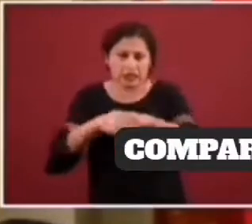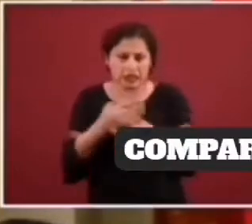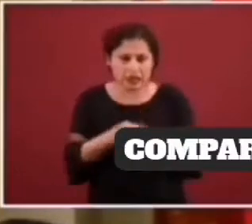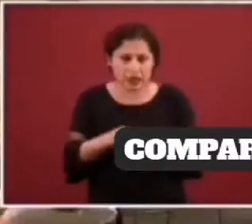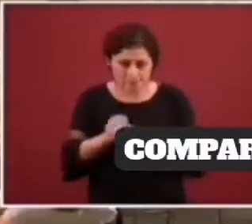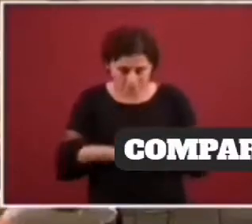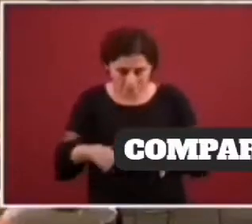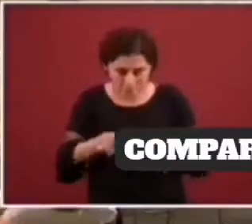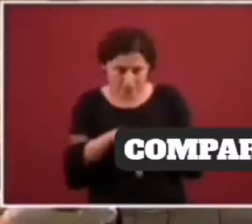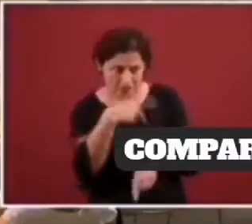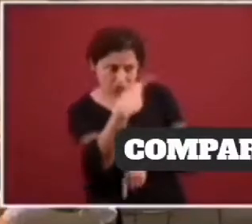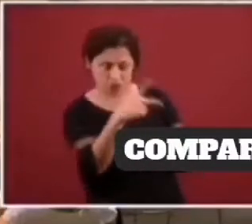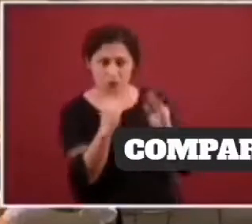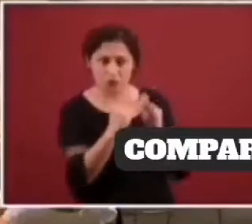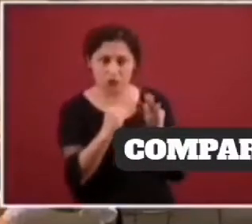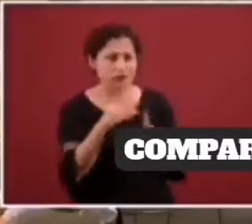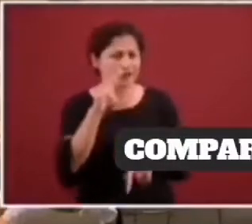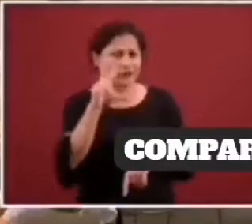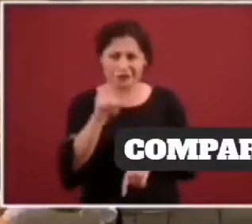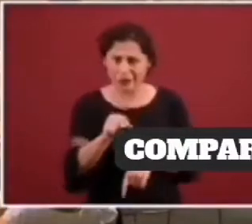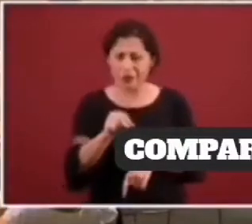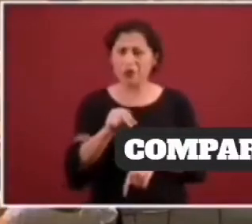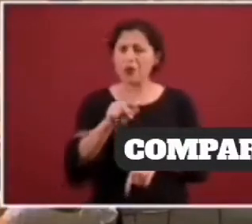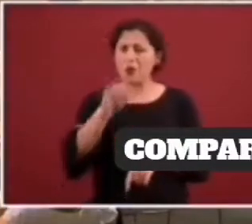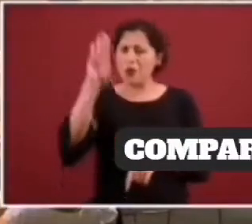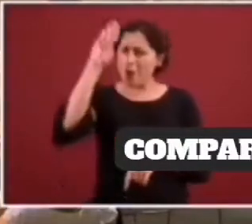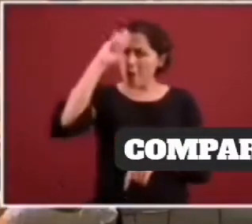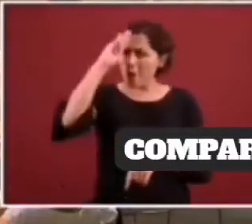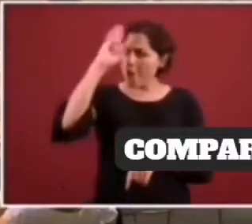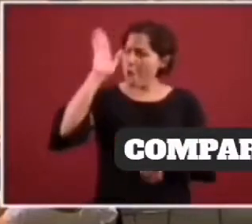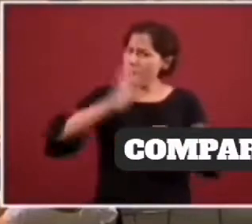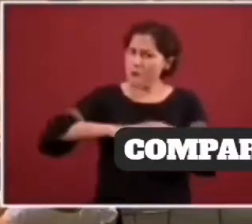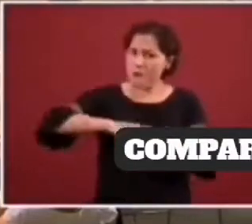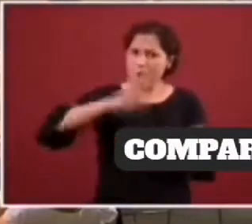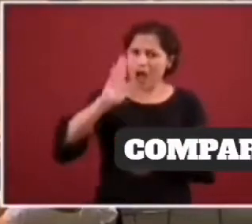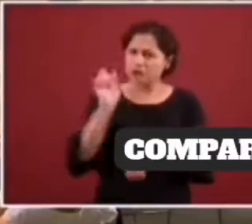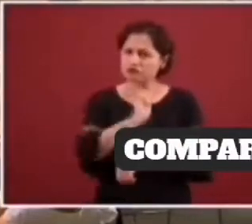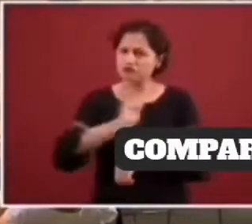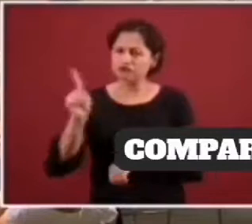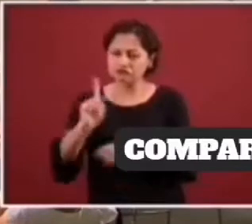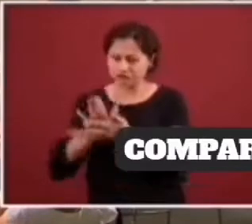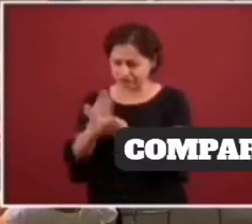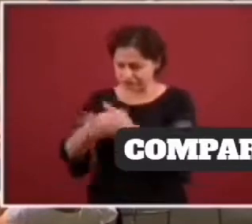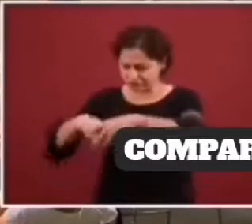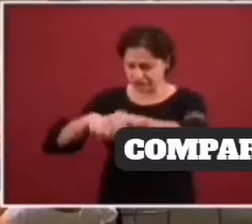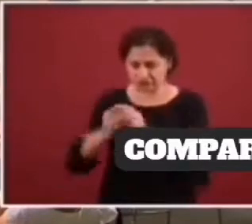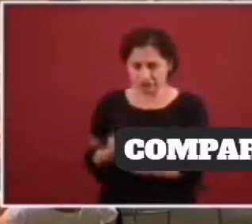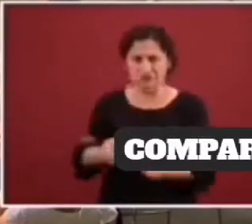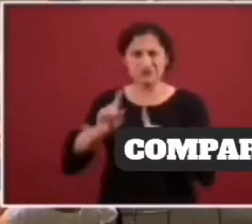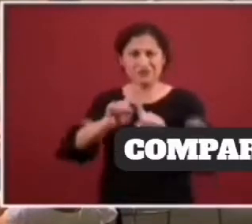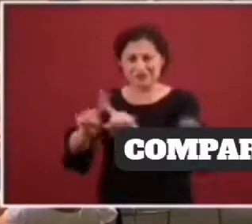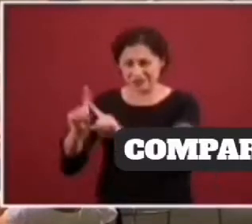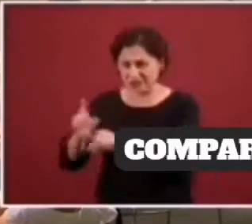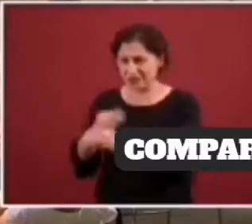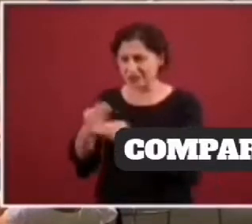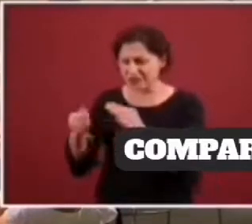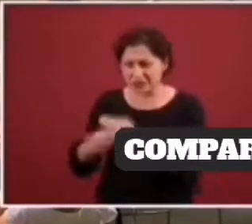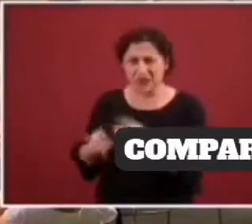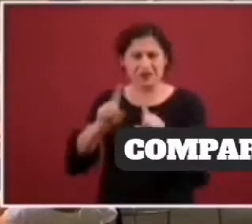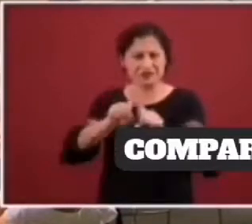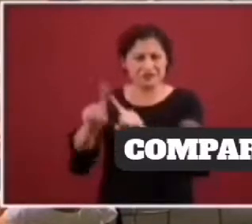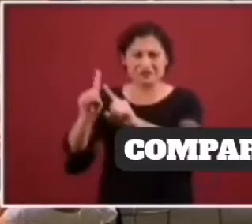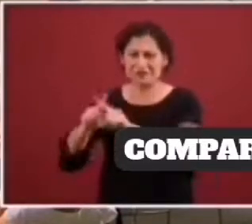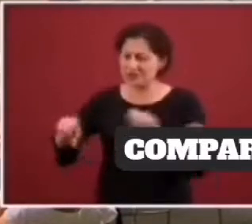70%. Realiza otras actividades de limpieza y desinfección en dispositivos médicos. Realiza